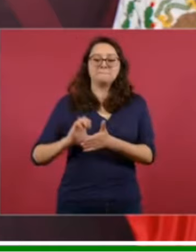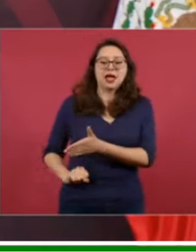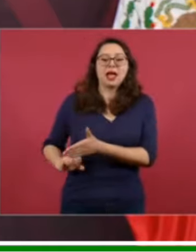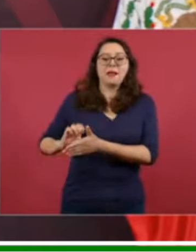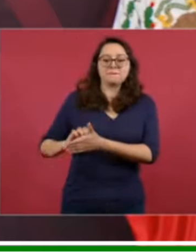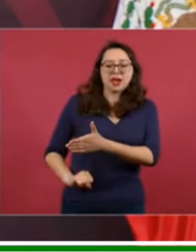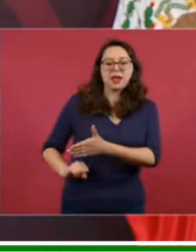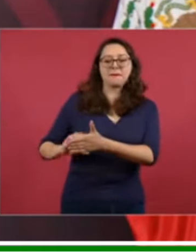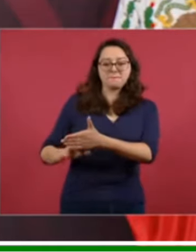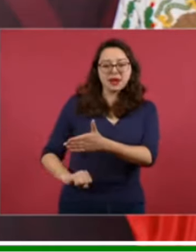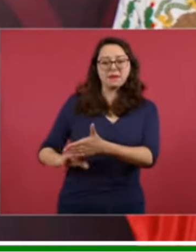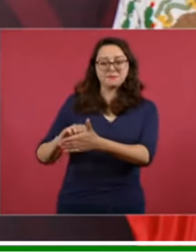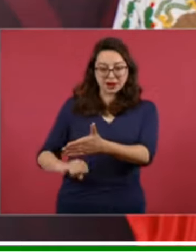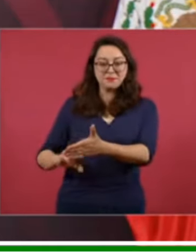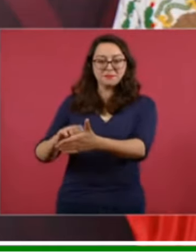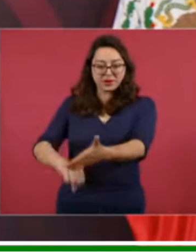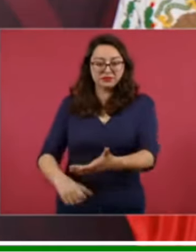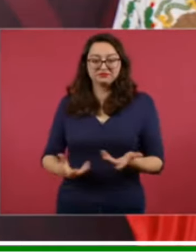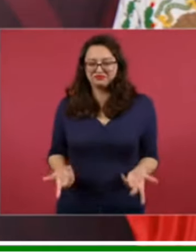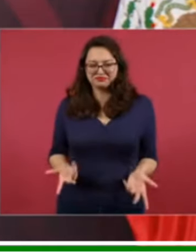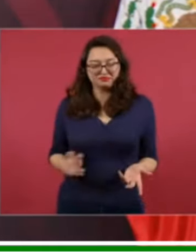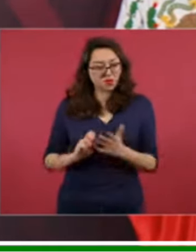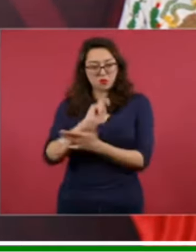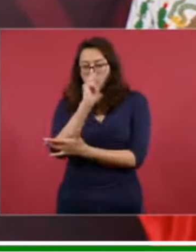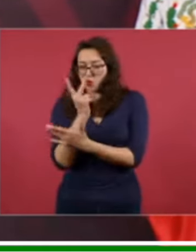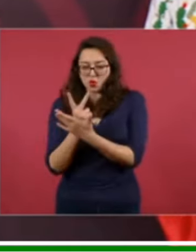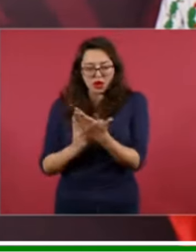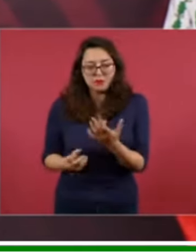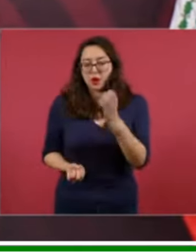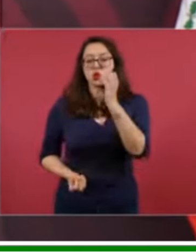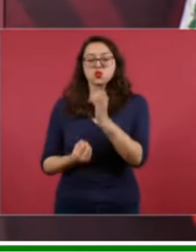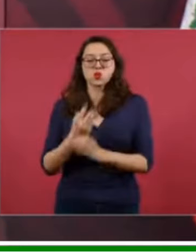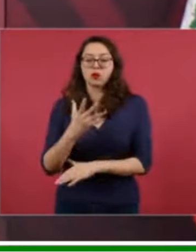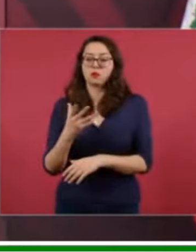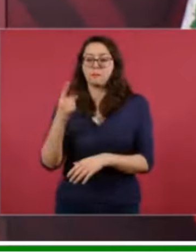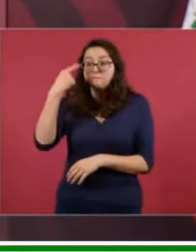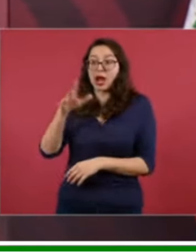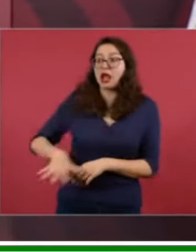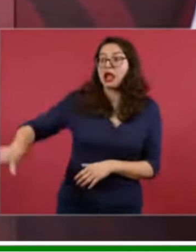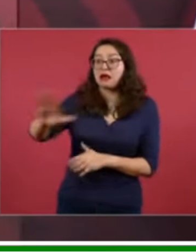pagando la renta. Es un programa que va a ayudar muchísimo.